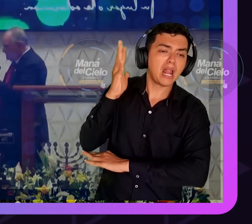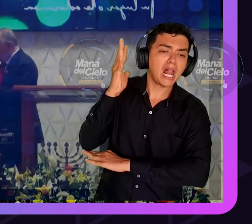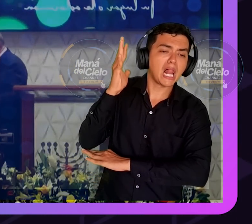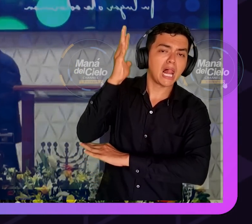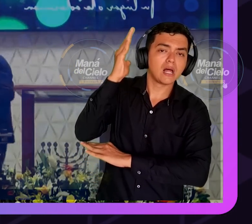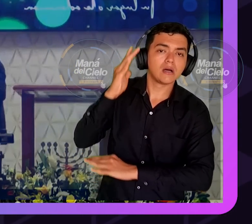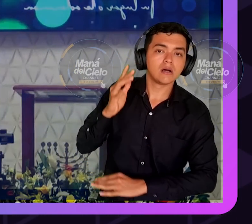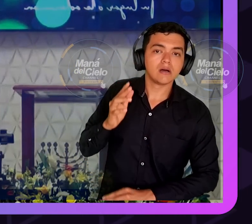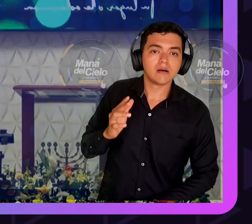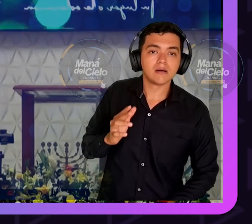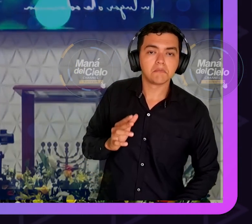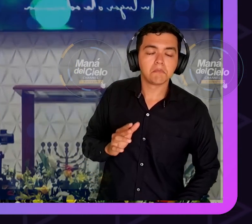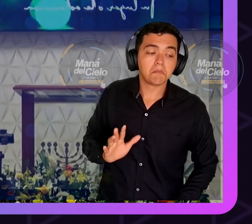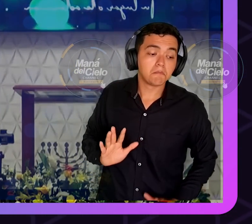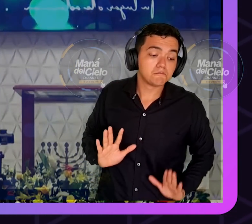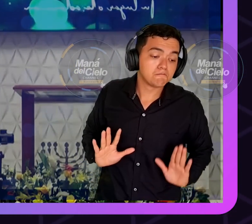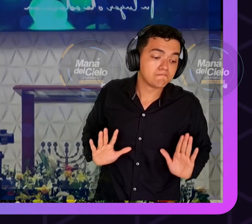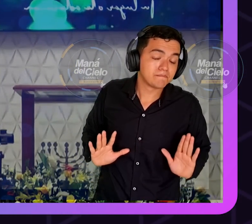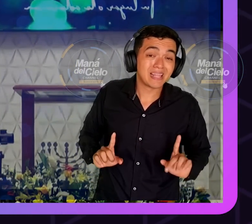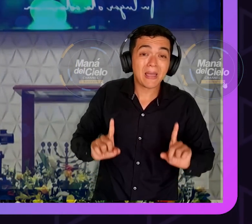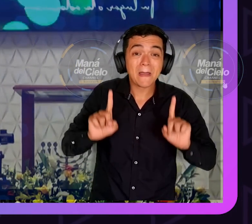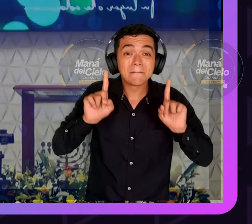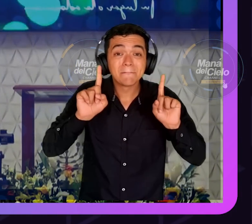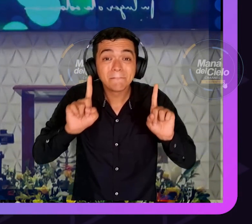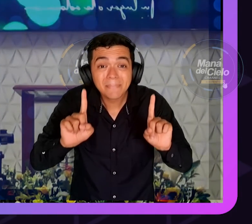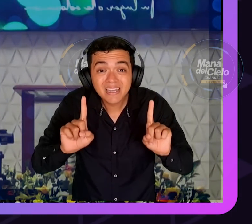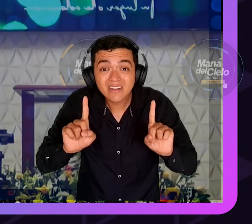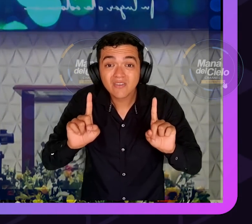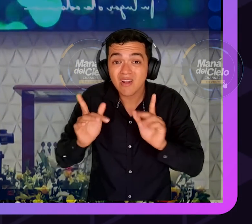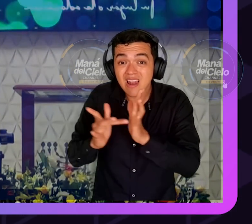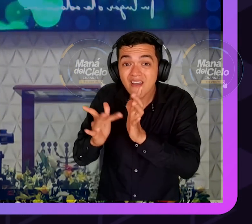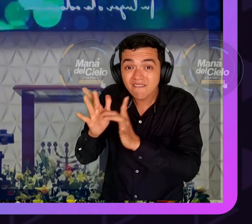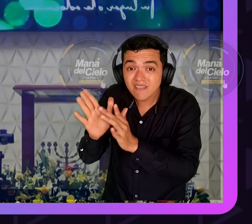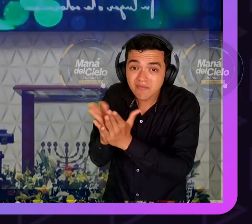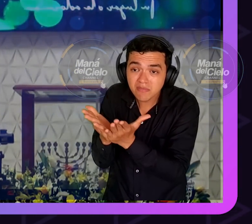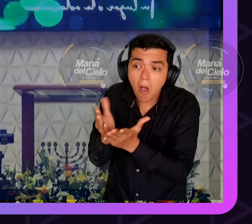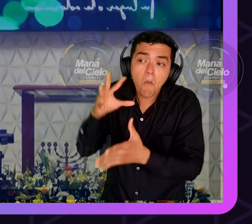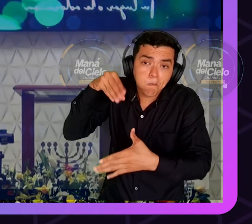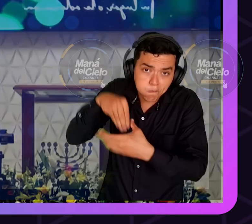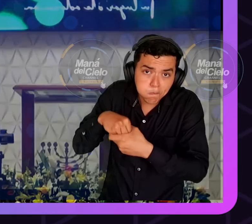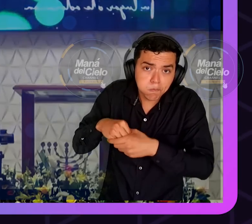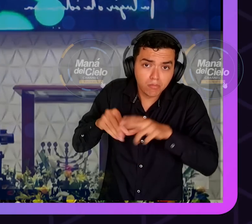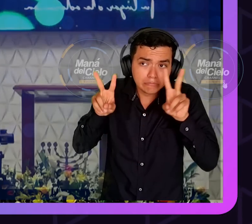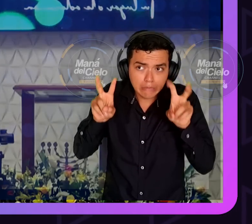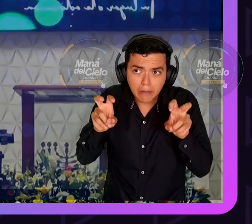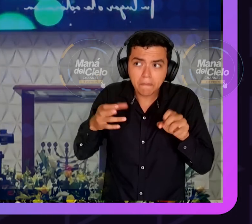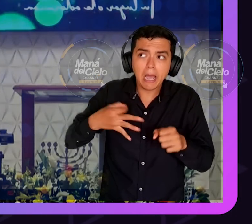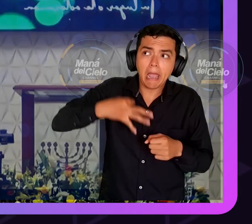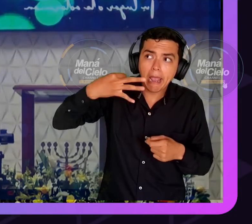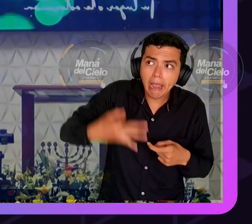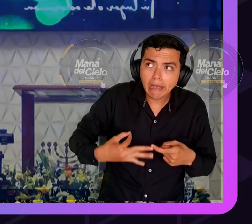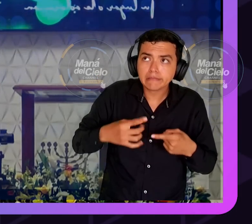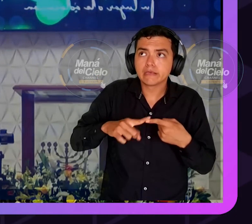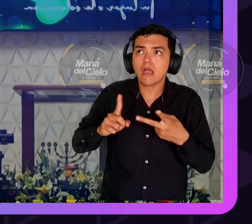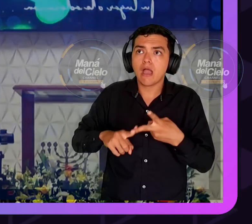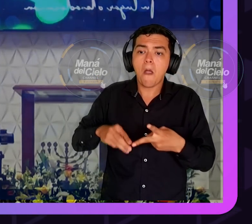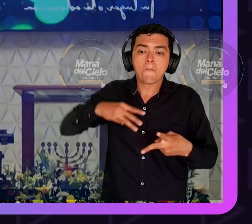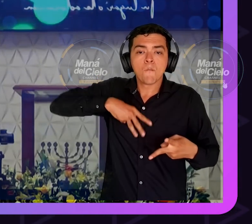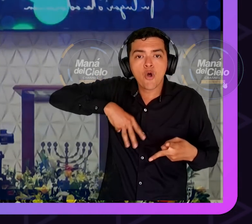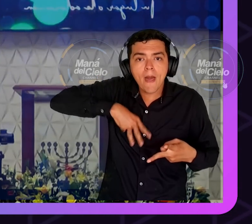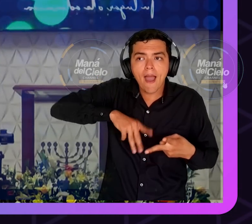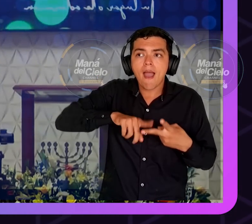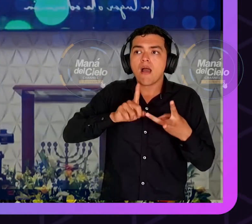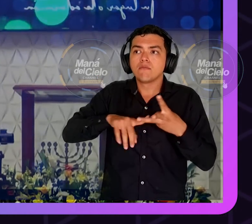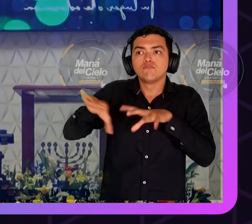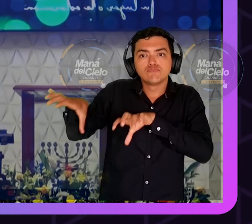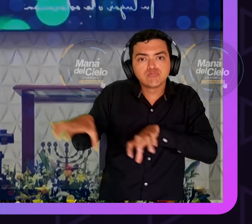Pero la Biblia es un libro sagrado. Pero tienes que tener razones para creer que es sagrado. ¿Tú por qué crees que la